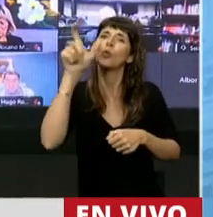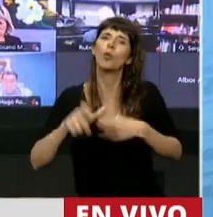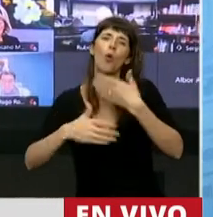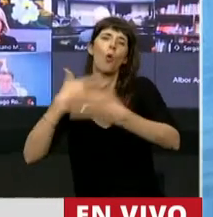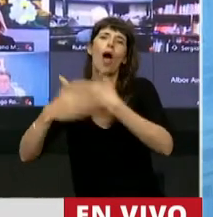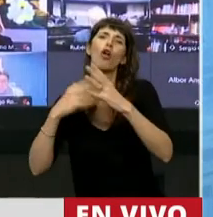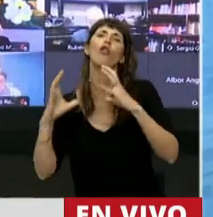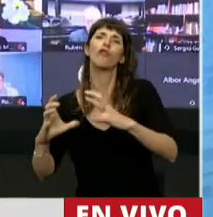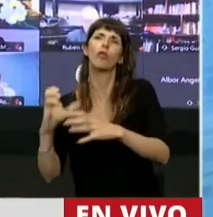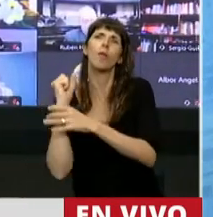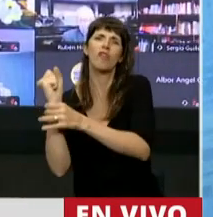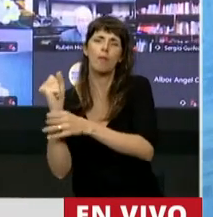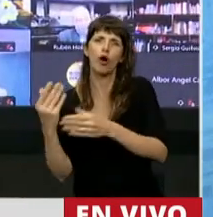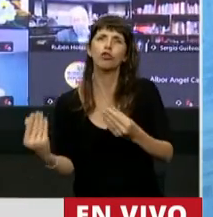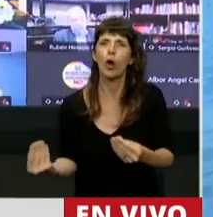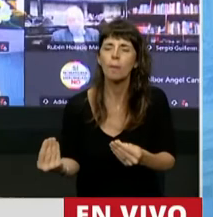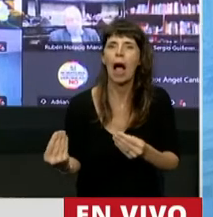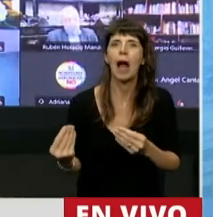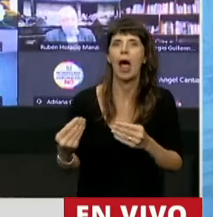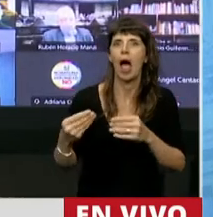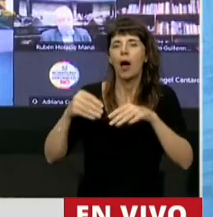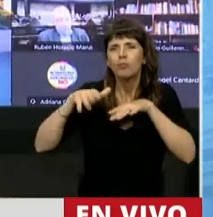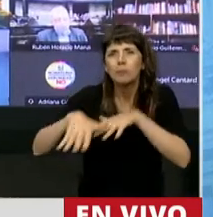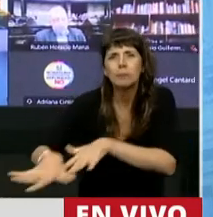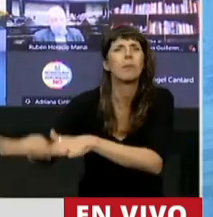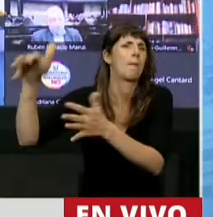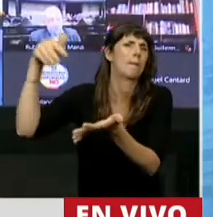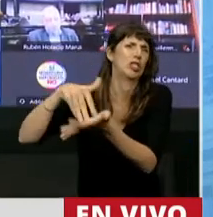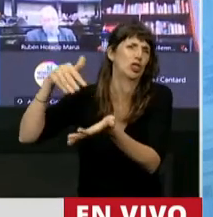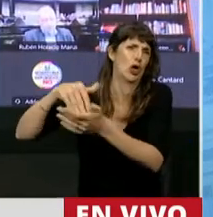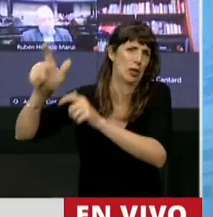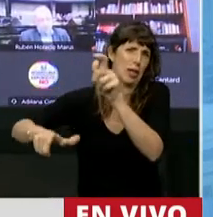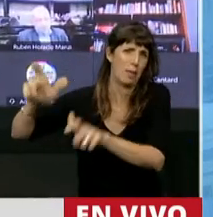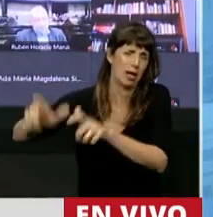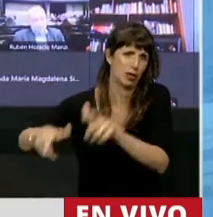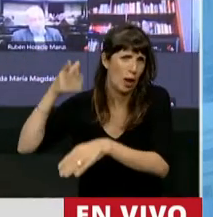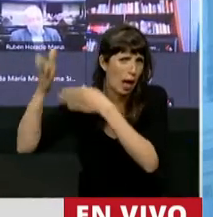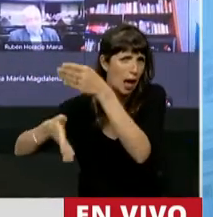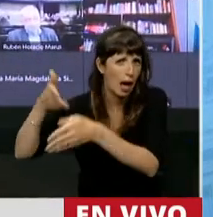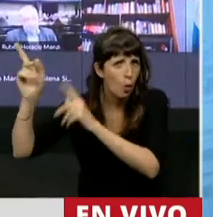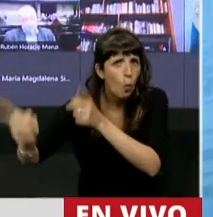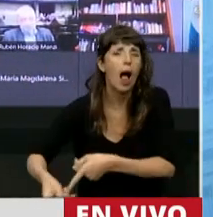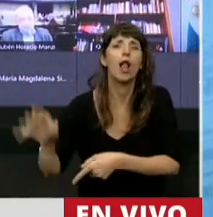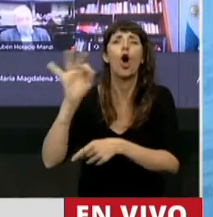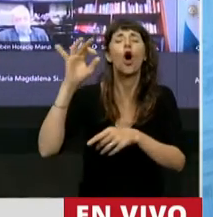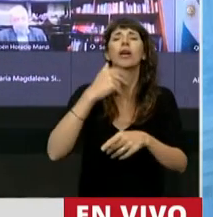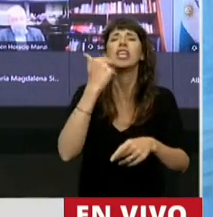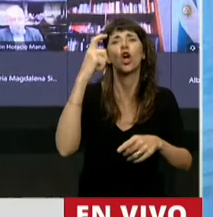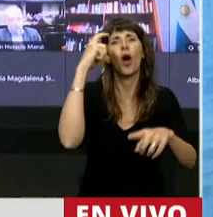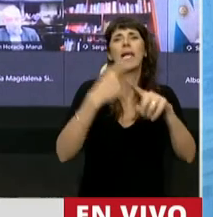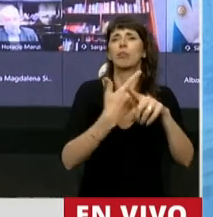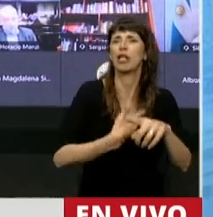para poder organizar un sepelio de millones. Basta con sea el hijo de una expresidenta para que pueda obtener